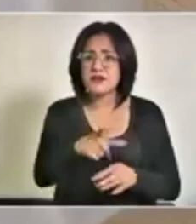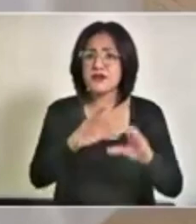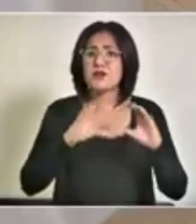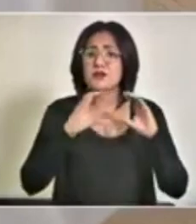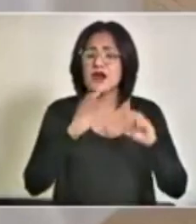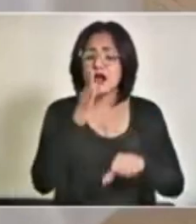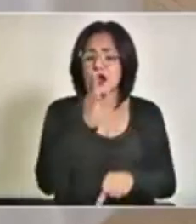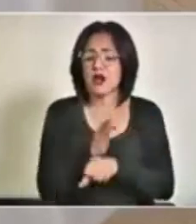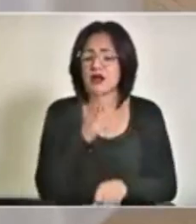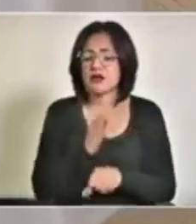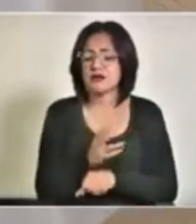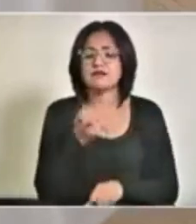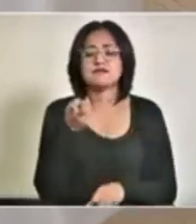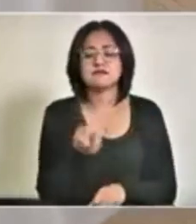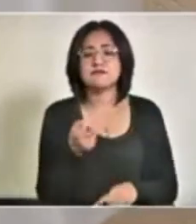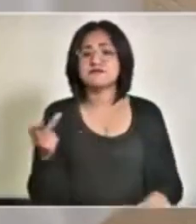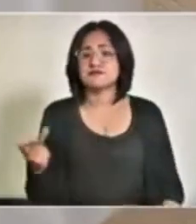posición.